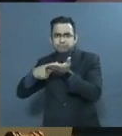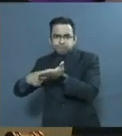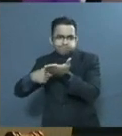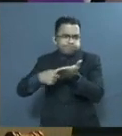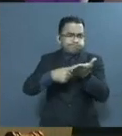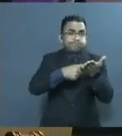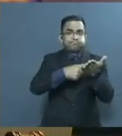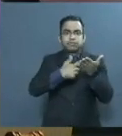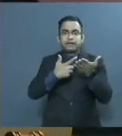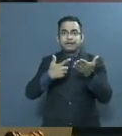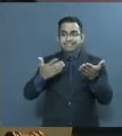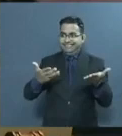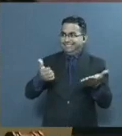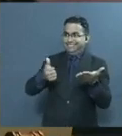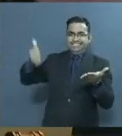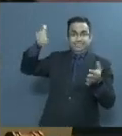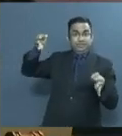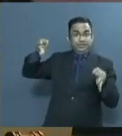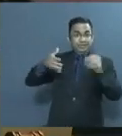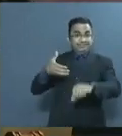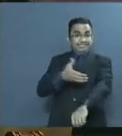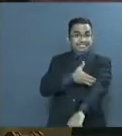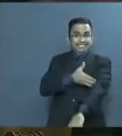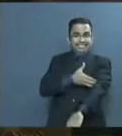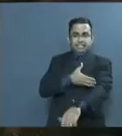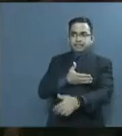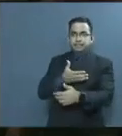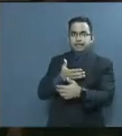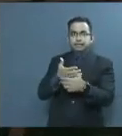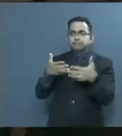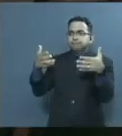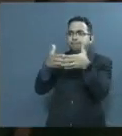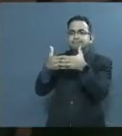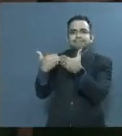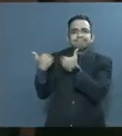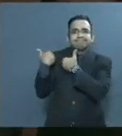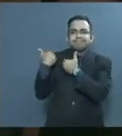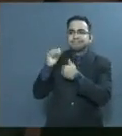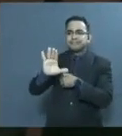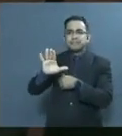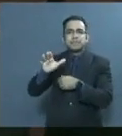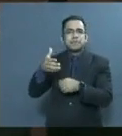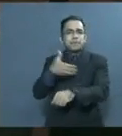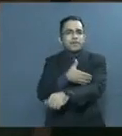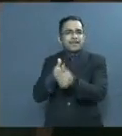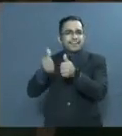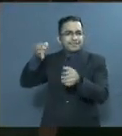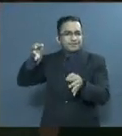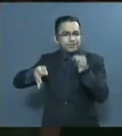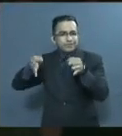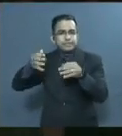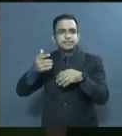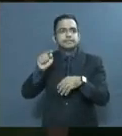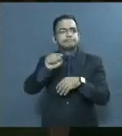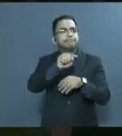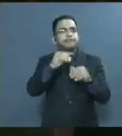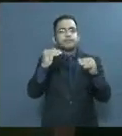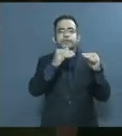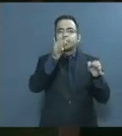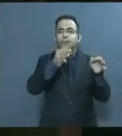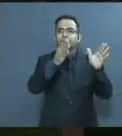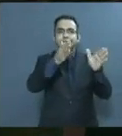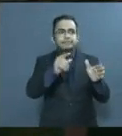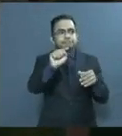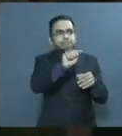del Pleno de la Suprema Corte de Justicia, del Consejo del Poder Judicial, de los jueces coordinadores